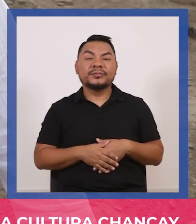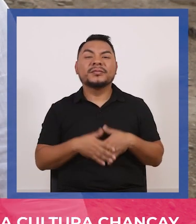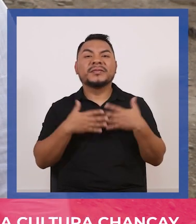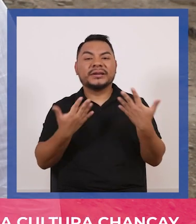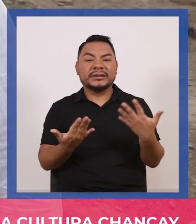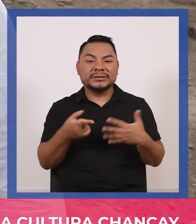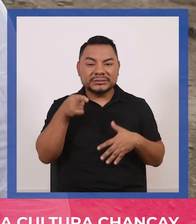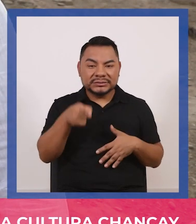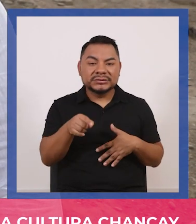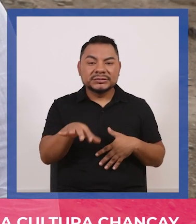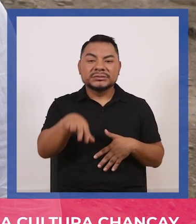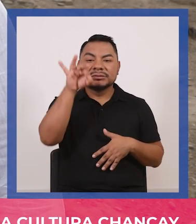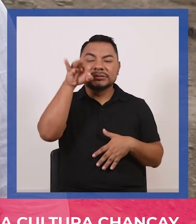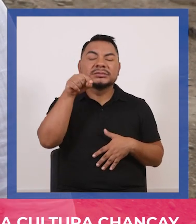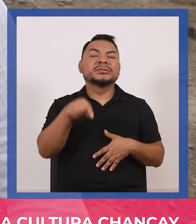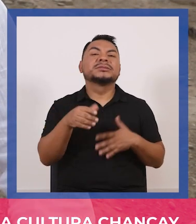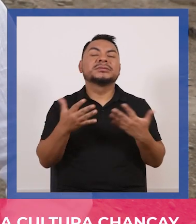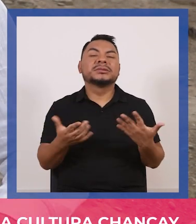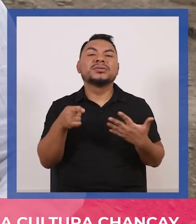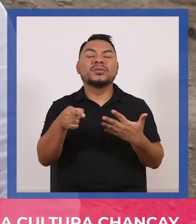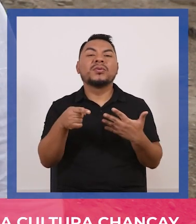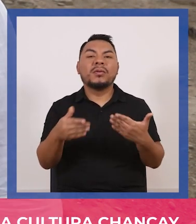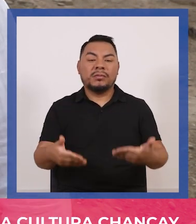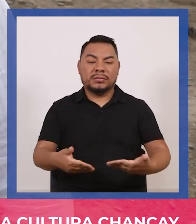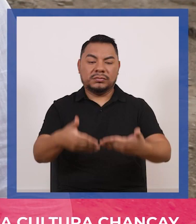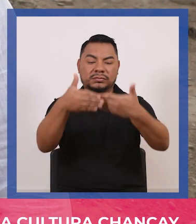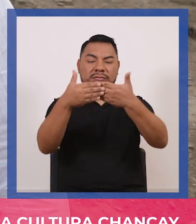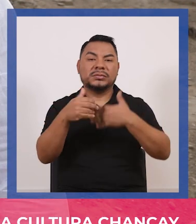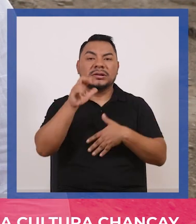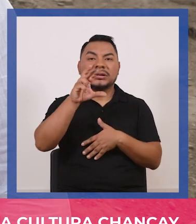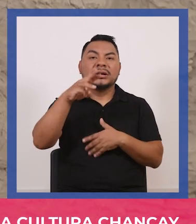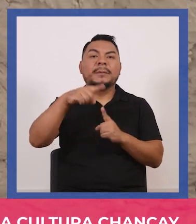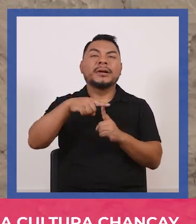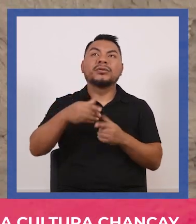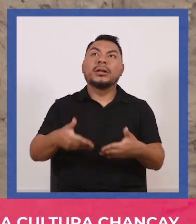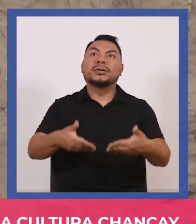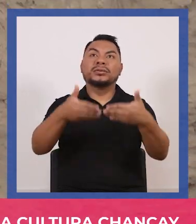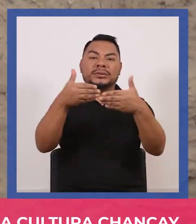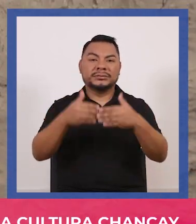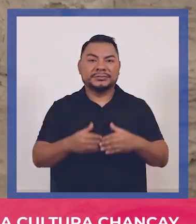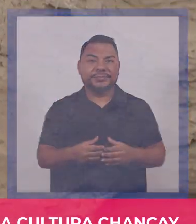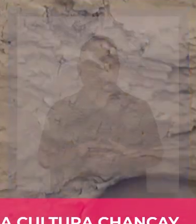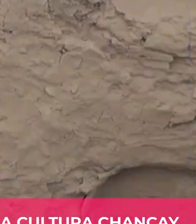se encuentra en un muro de casi 3 metros de altura